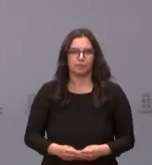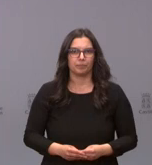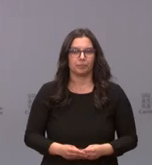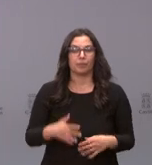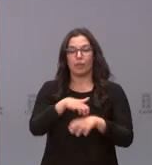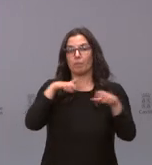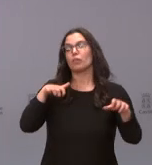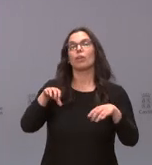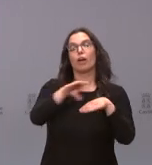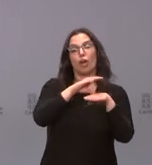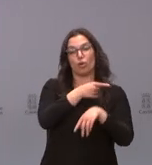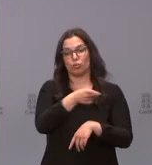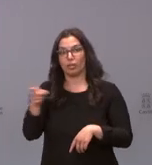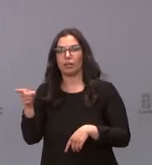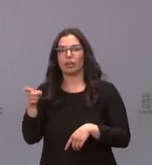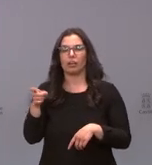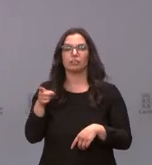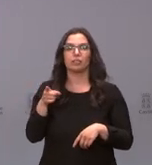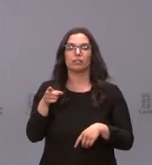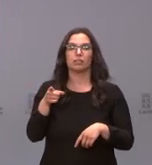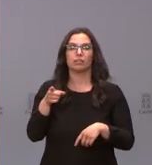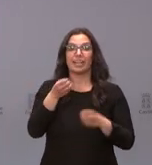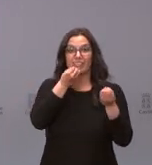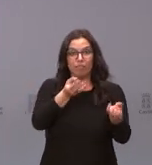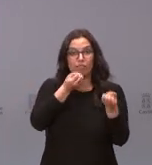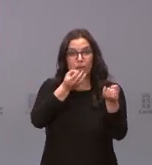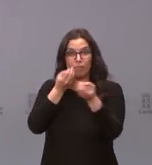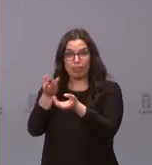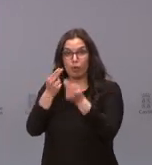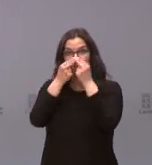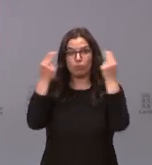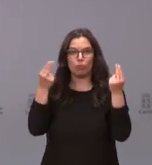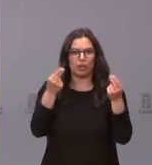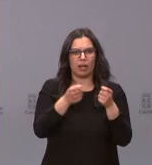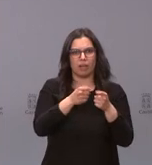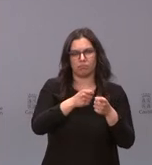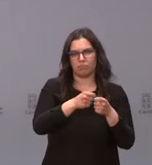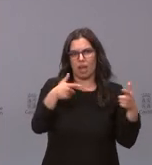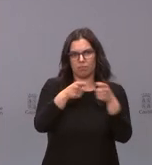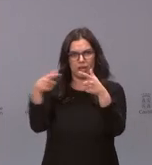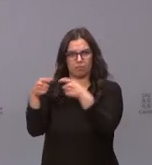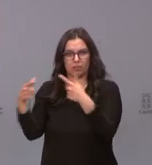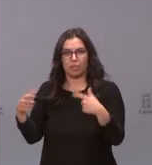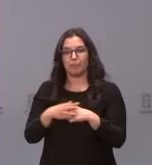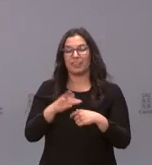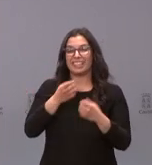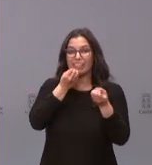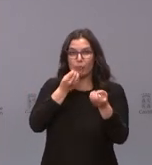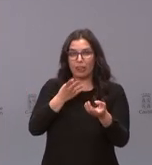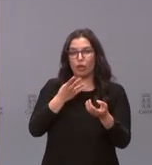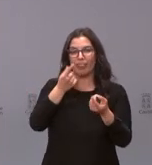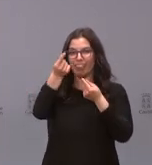mayoría de las consejerías han crecido en información a la ciudadanía y que toda esta información, consejería por consejería,